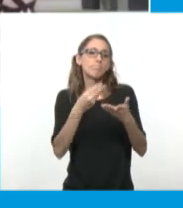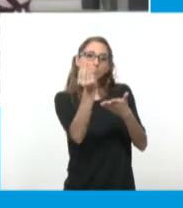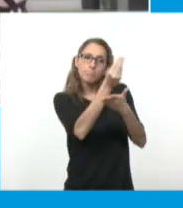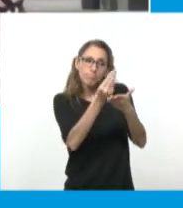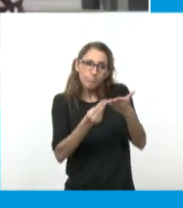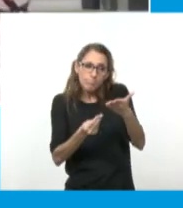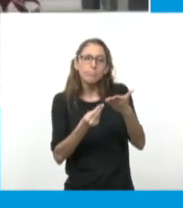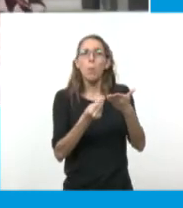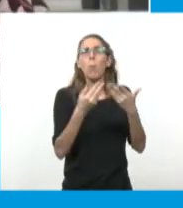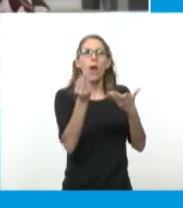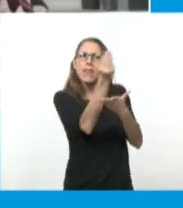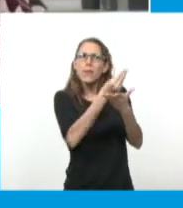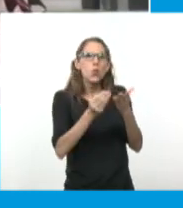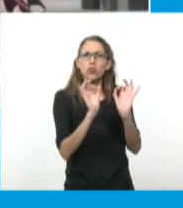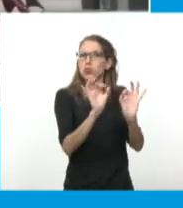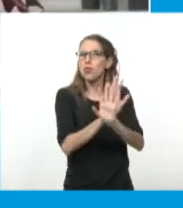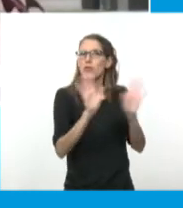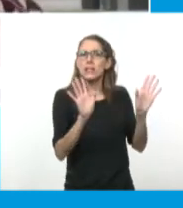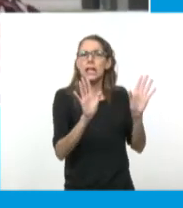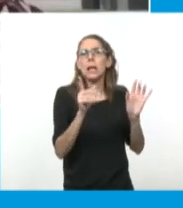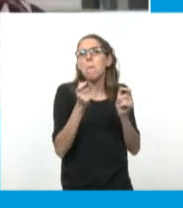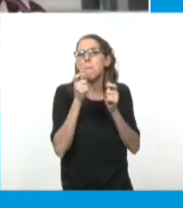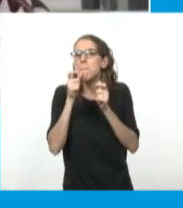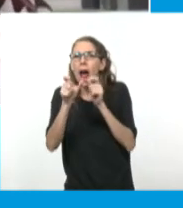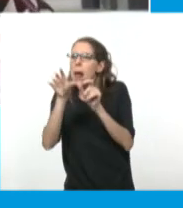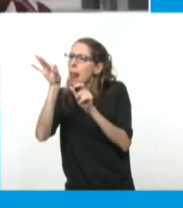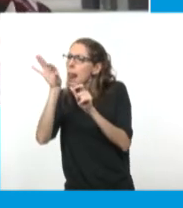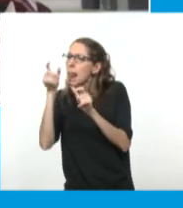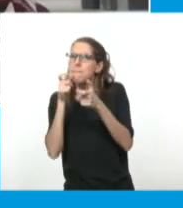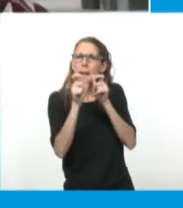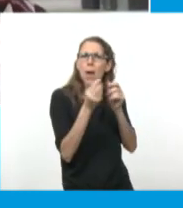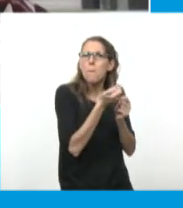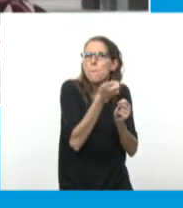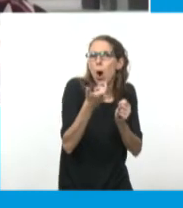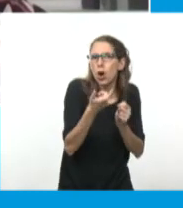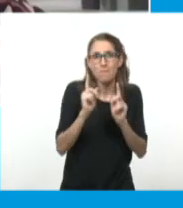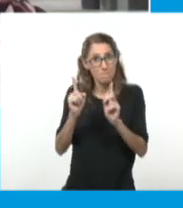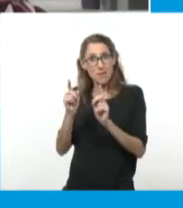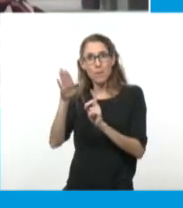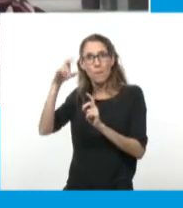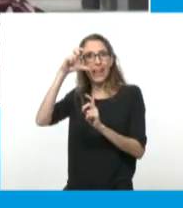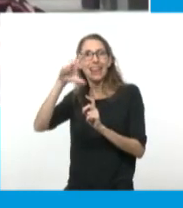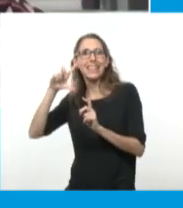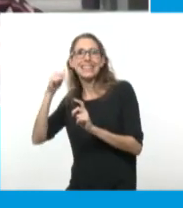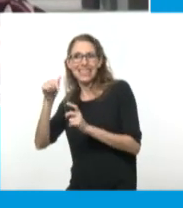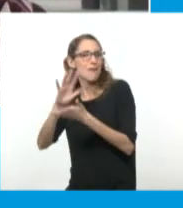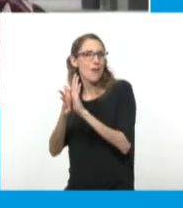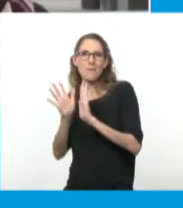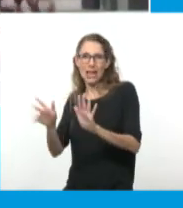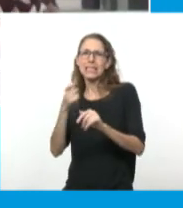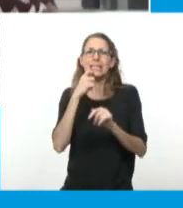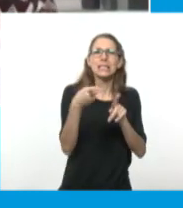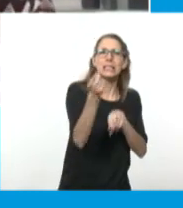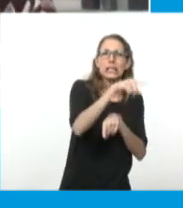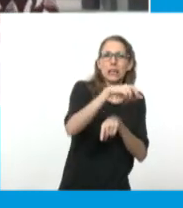solo con imágenes y tal vez breves palabras. Brescia hacía mucho eso cuando adaptaba, no sé, a Quiroga o a